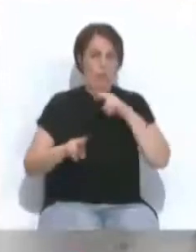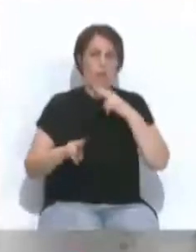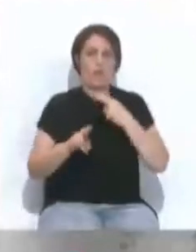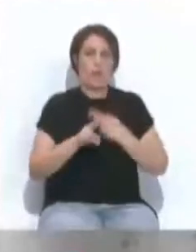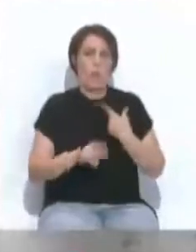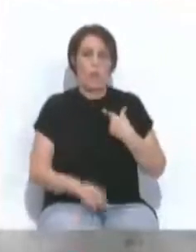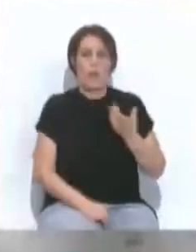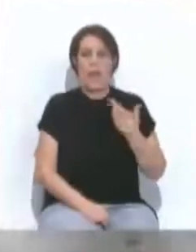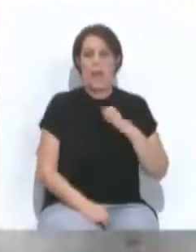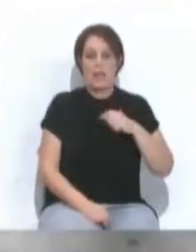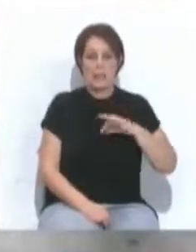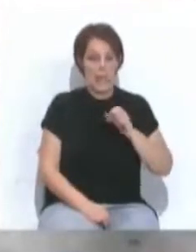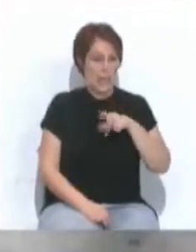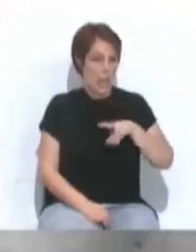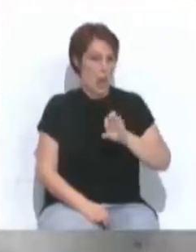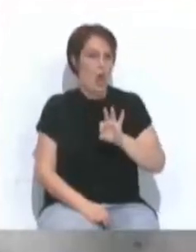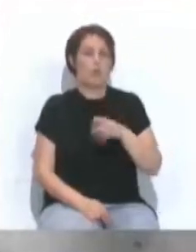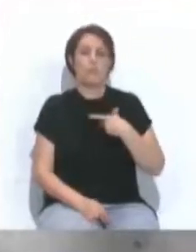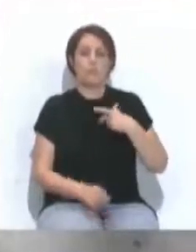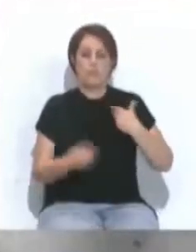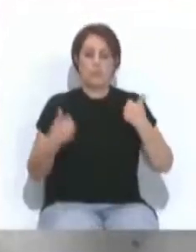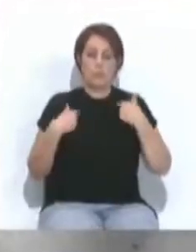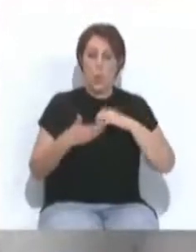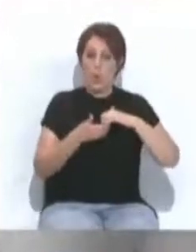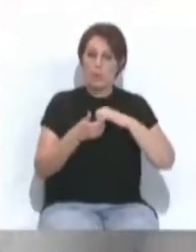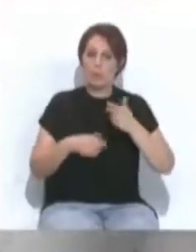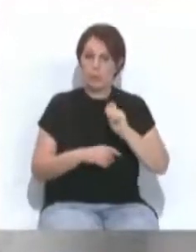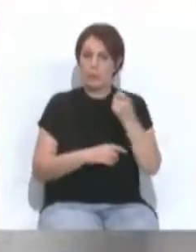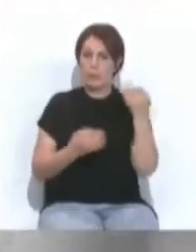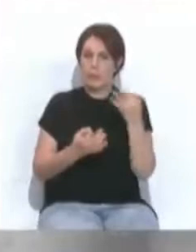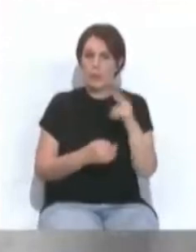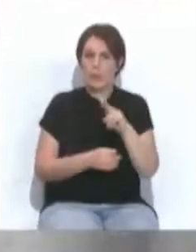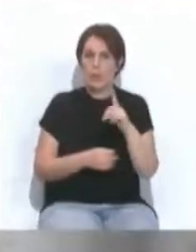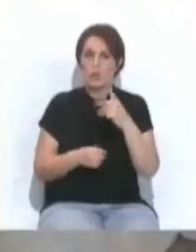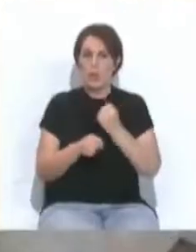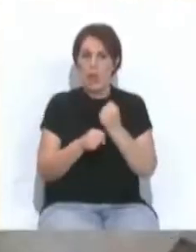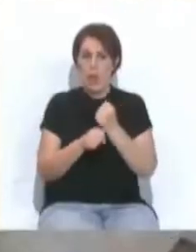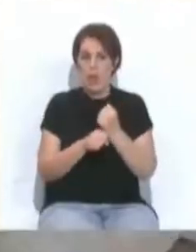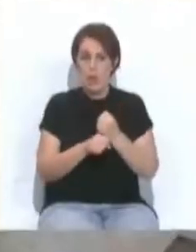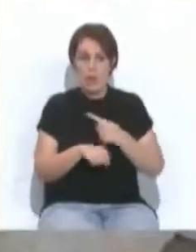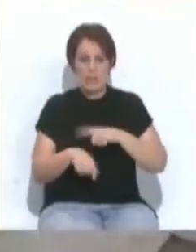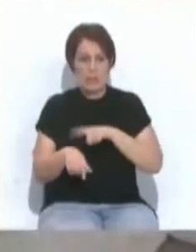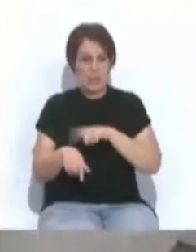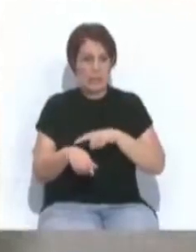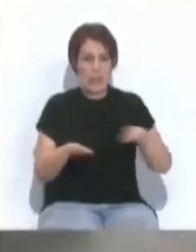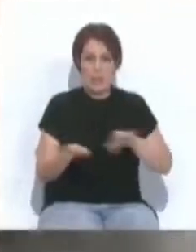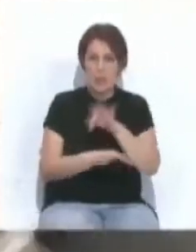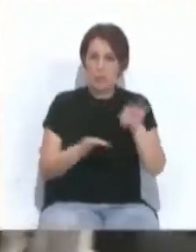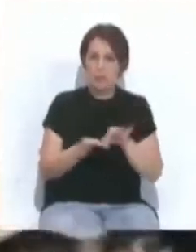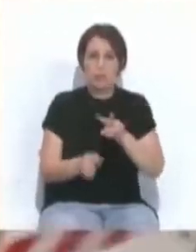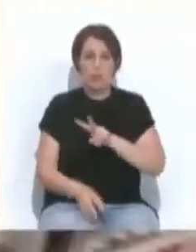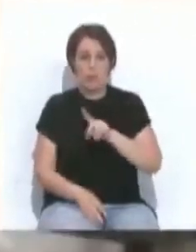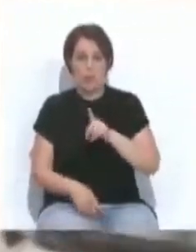de UGT. Sí, se ha logrado, entre otras cuestiones, la incorporación de 21 empleados a tiempo completo y otros 21